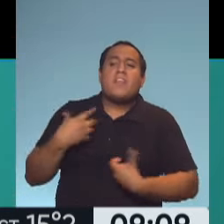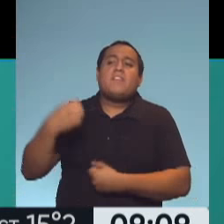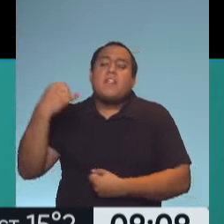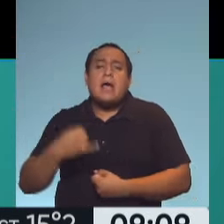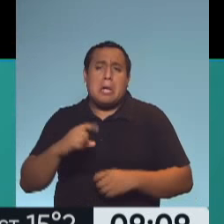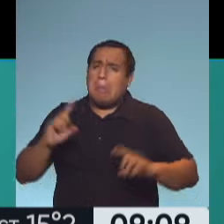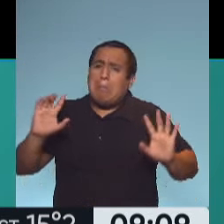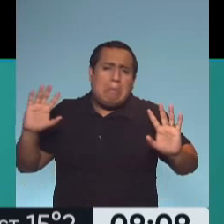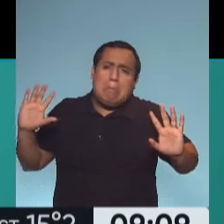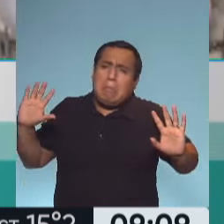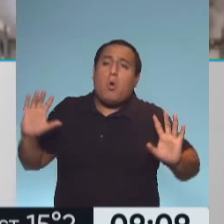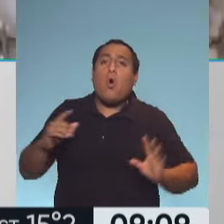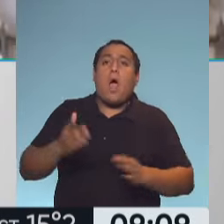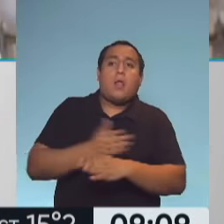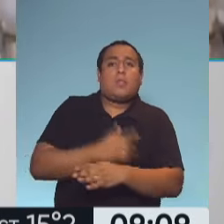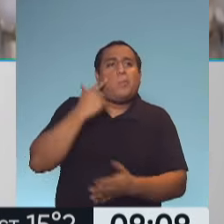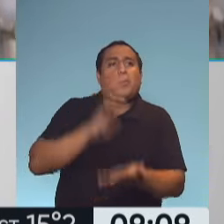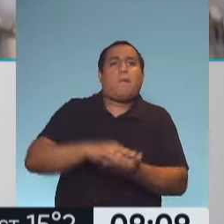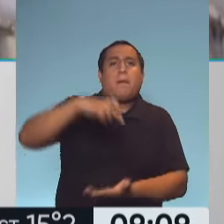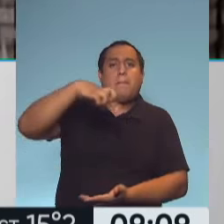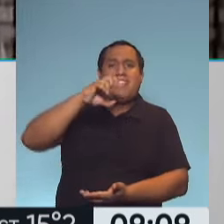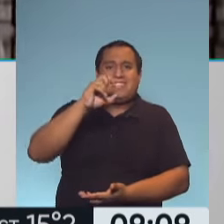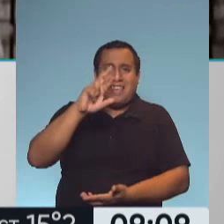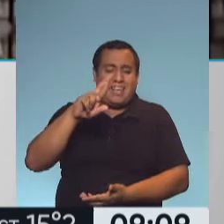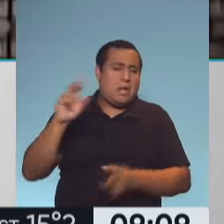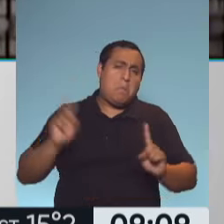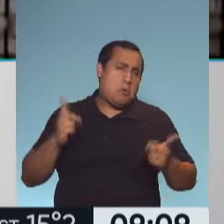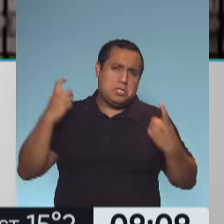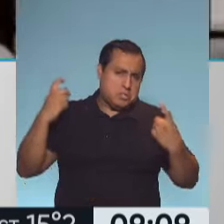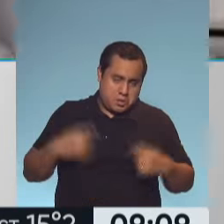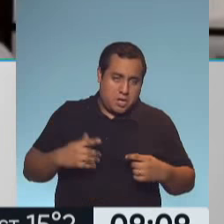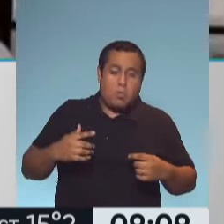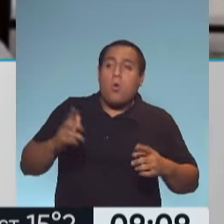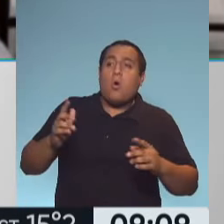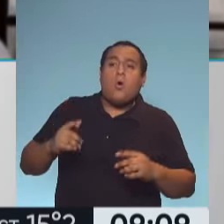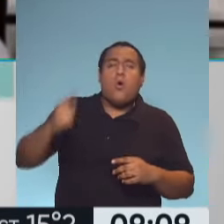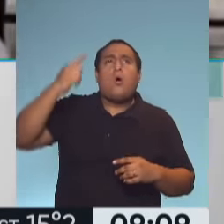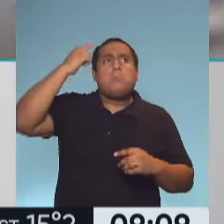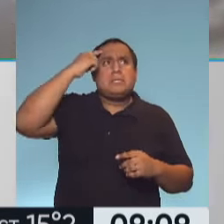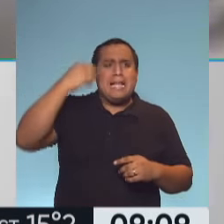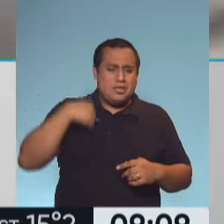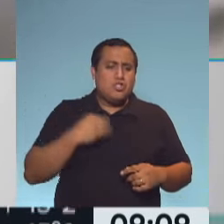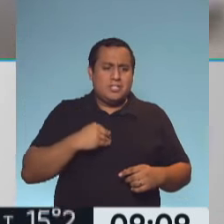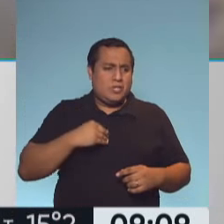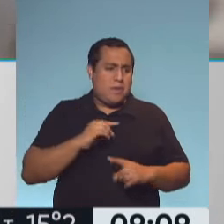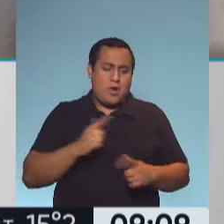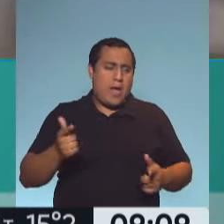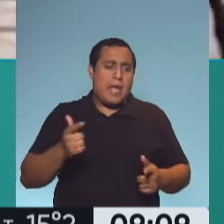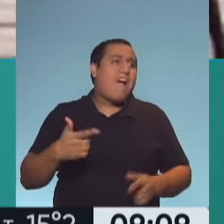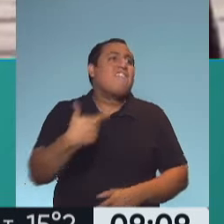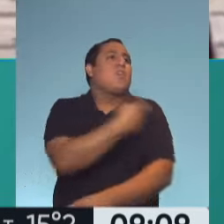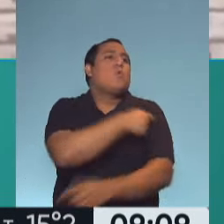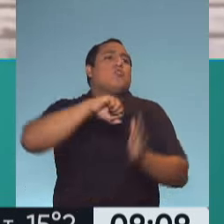una PCR, ni suspender la vacuna porque uno crea que es un asintomático. La vacuna hay que